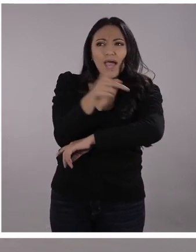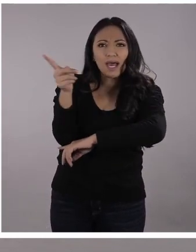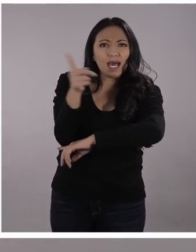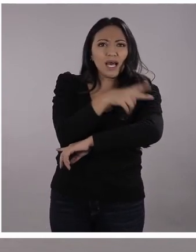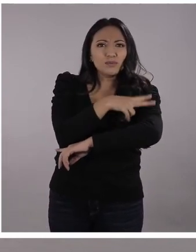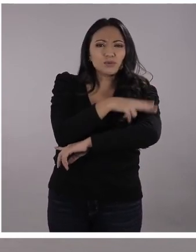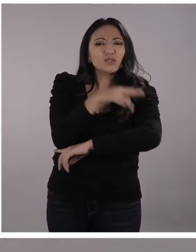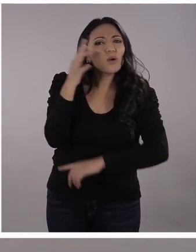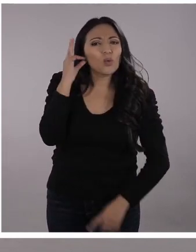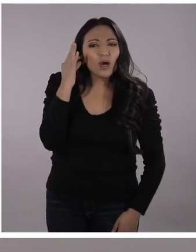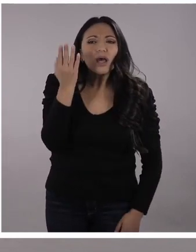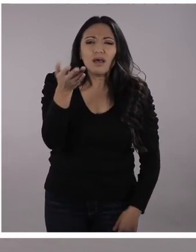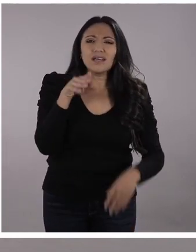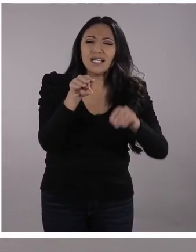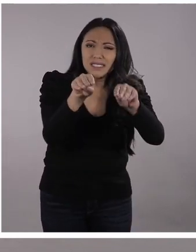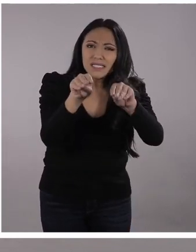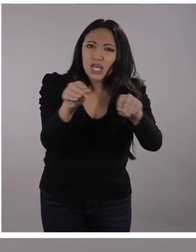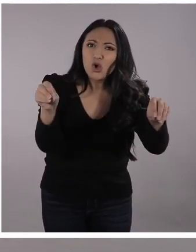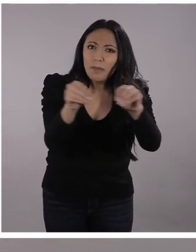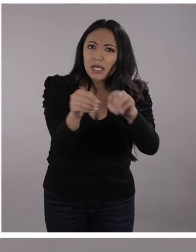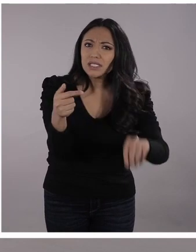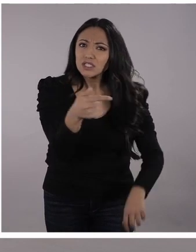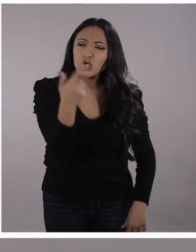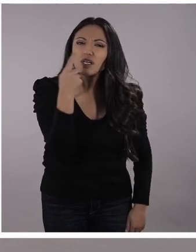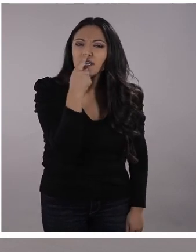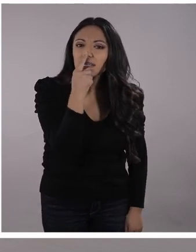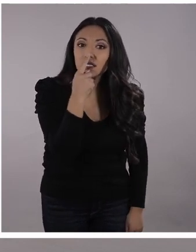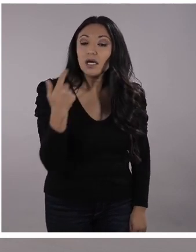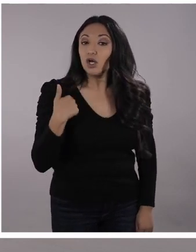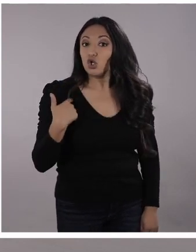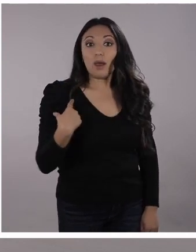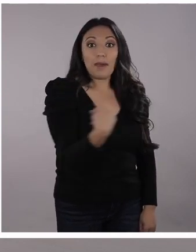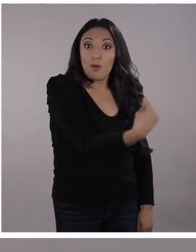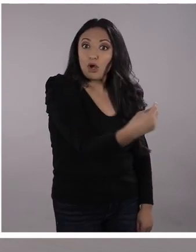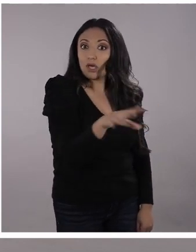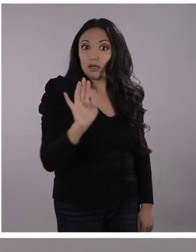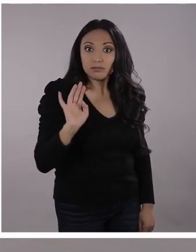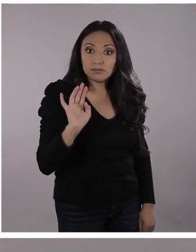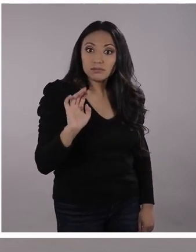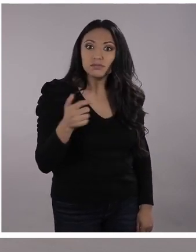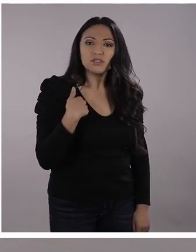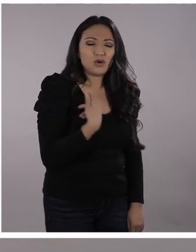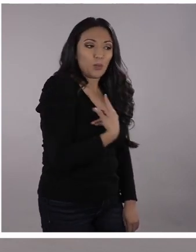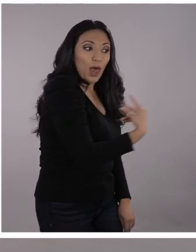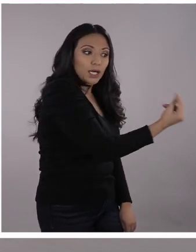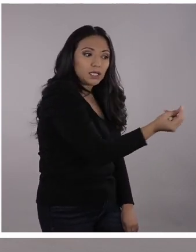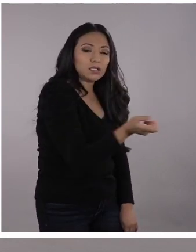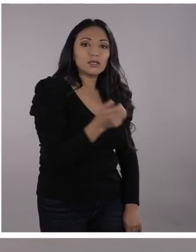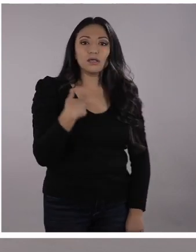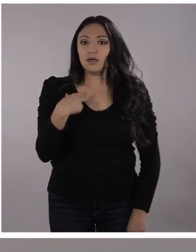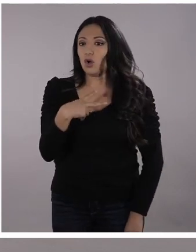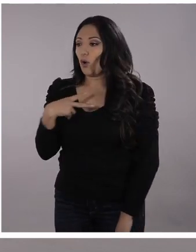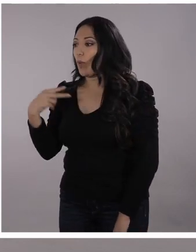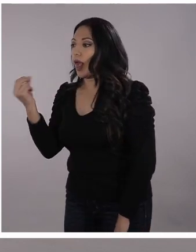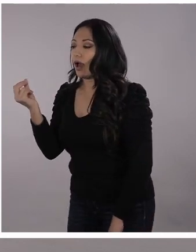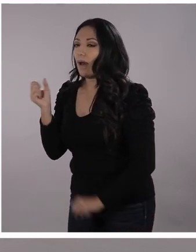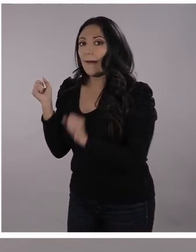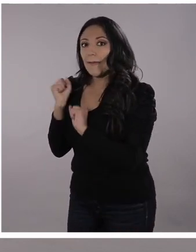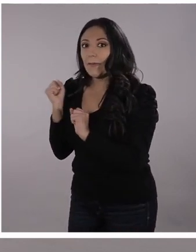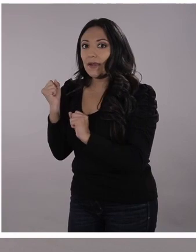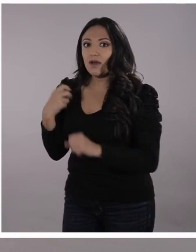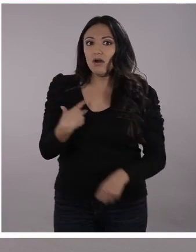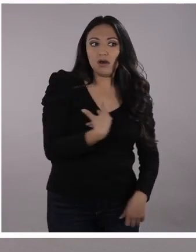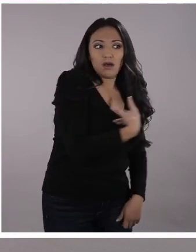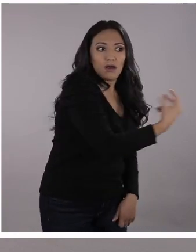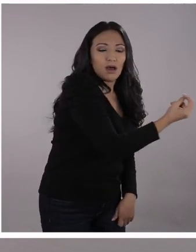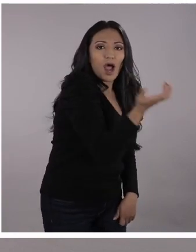poquito de eso también. Me tengo que ir, chicos. No sé si irme por la corriente cálida o por la corriente fría. Solo sé que